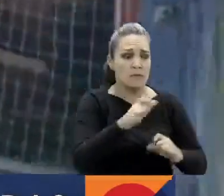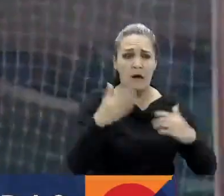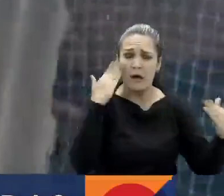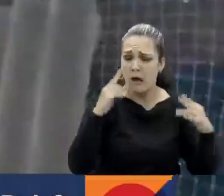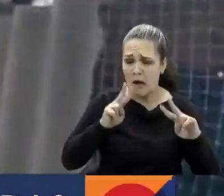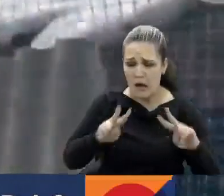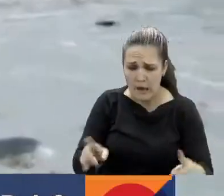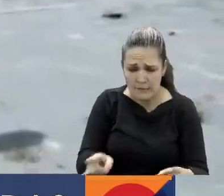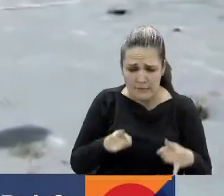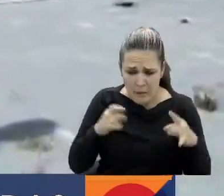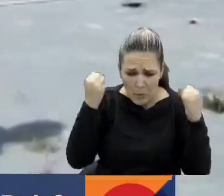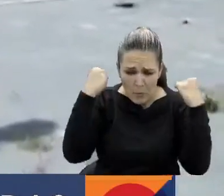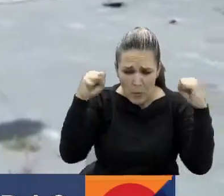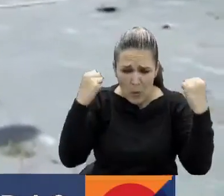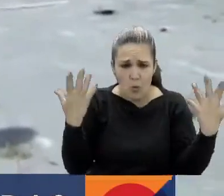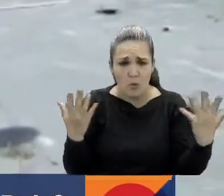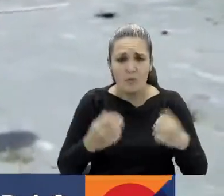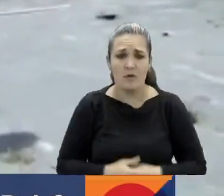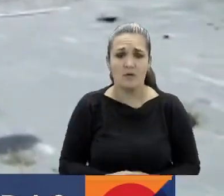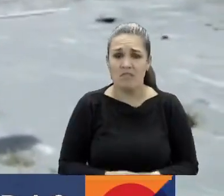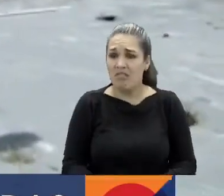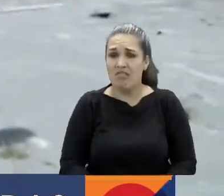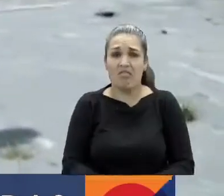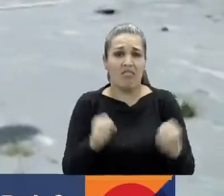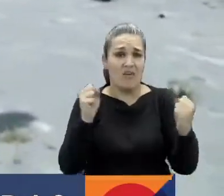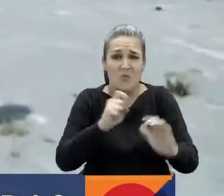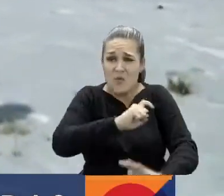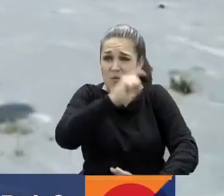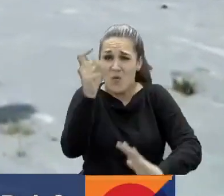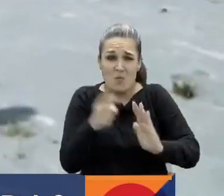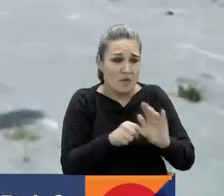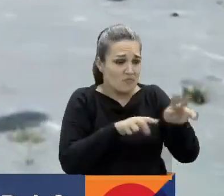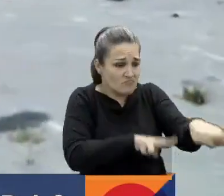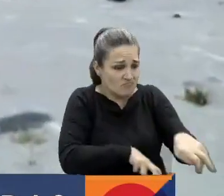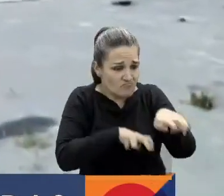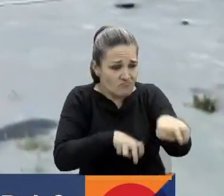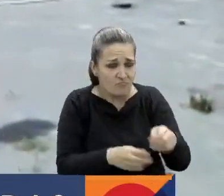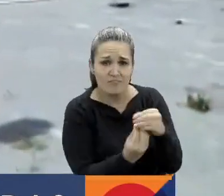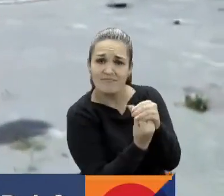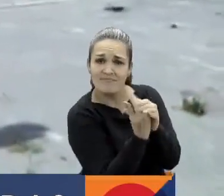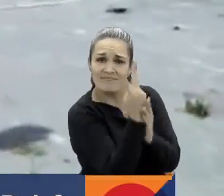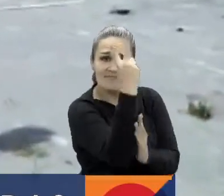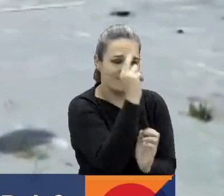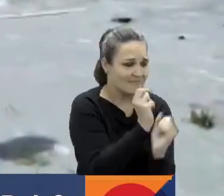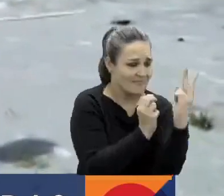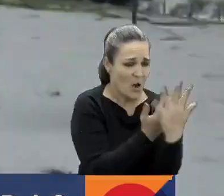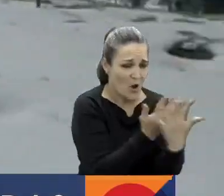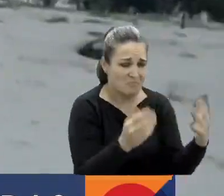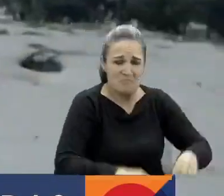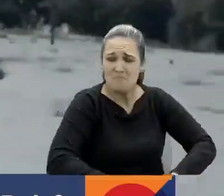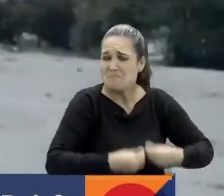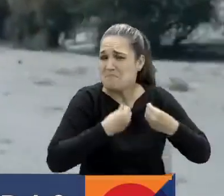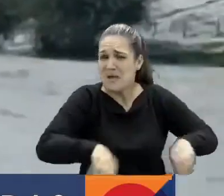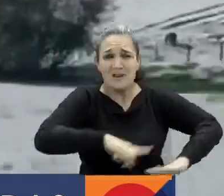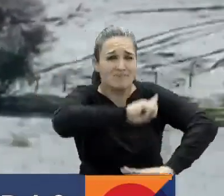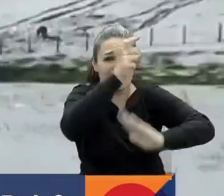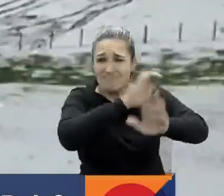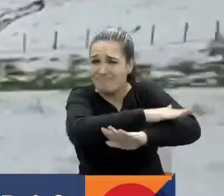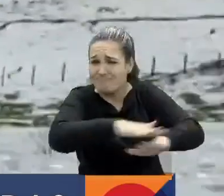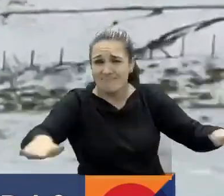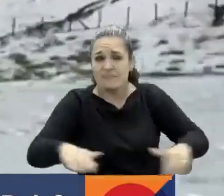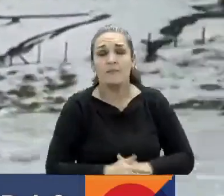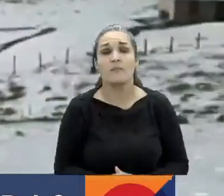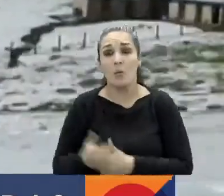pérdidas en sus cultivos. Se nos dañó el establo, se nos dañó todas las huertas, mejor dicho pérdida total. Los bomberos de